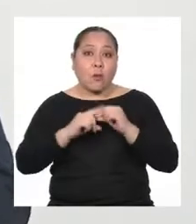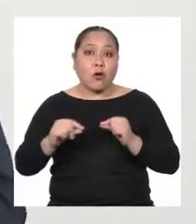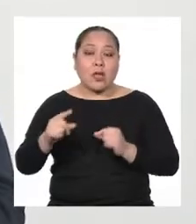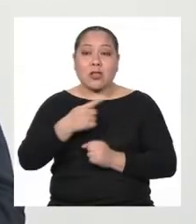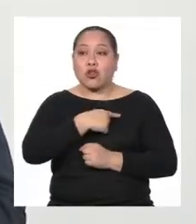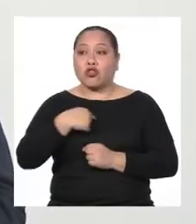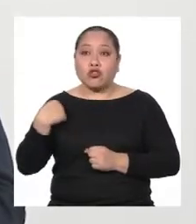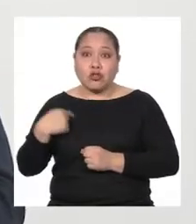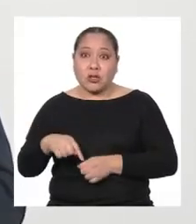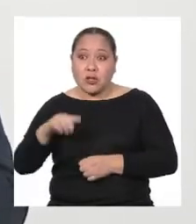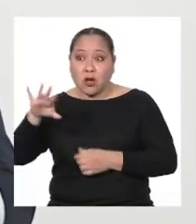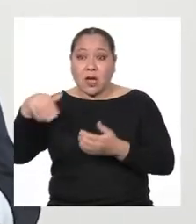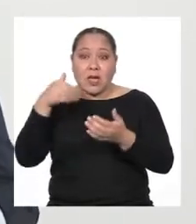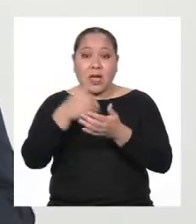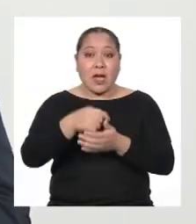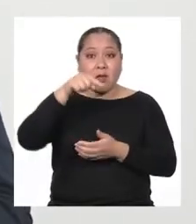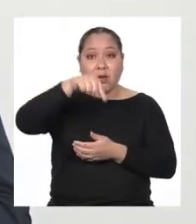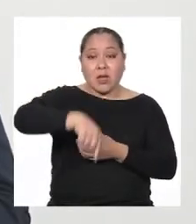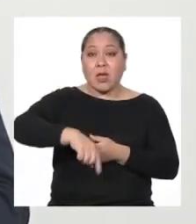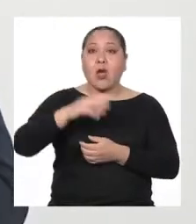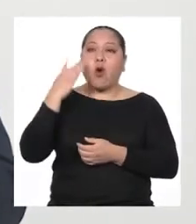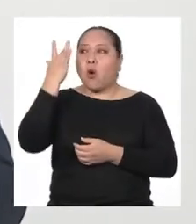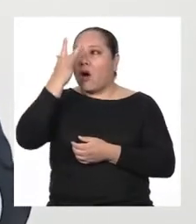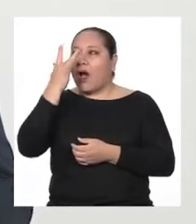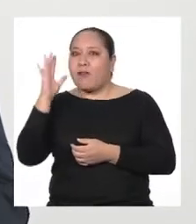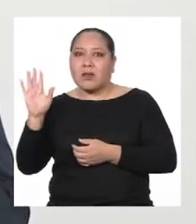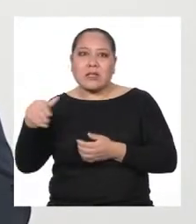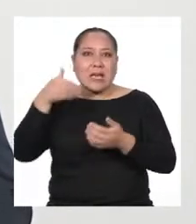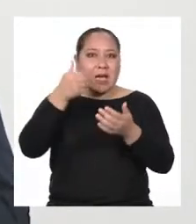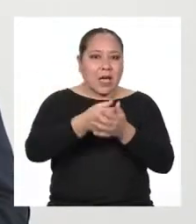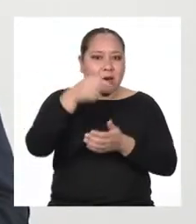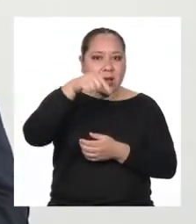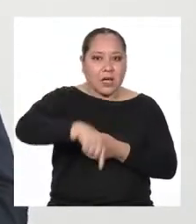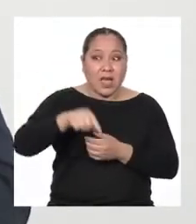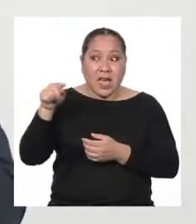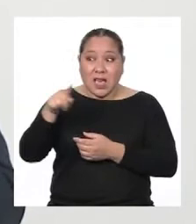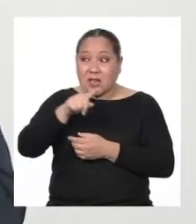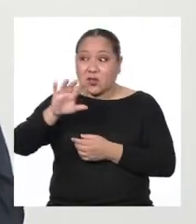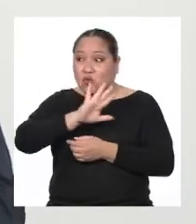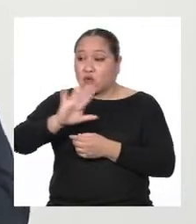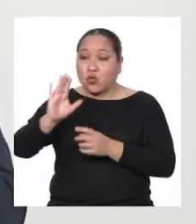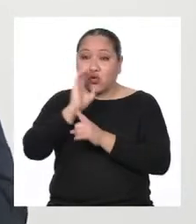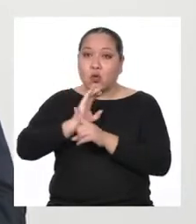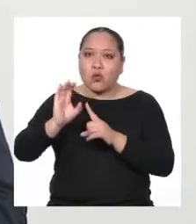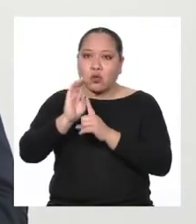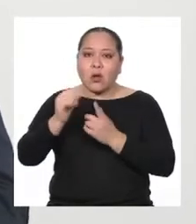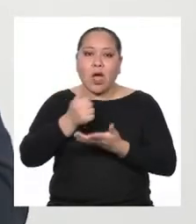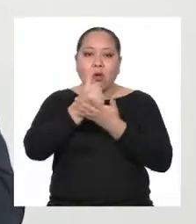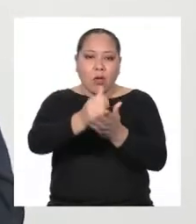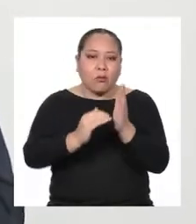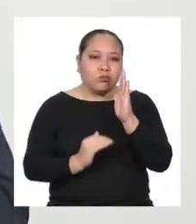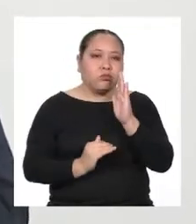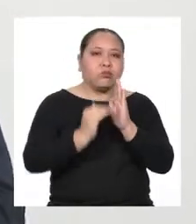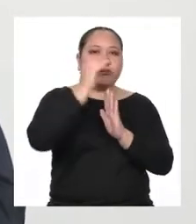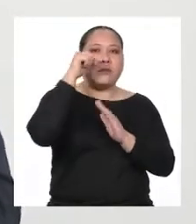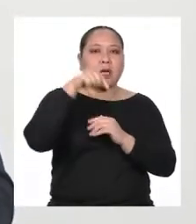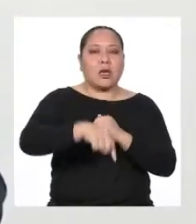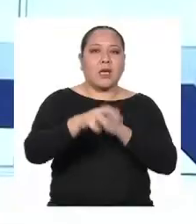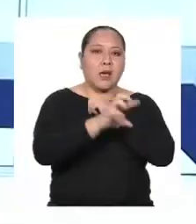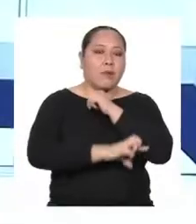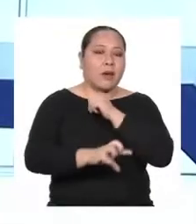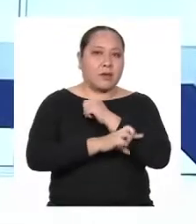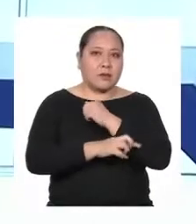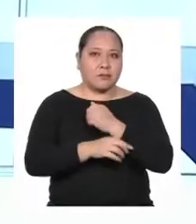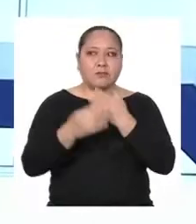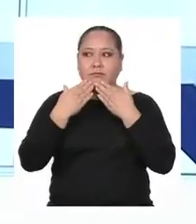y la africana Todas esas culturas enriquecieron este país Y hoy somos lo que somos gracias a ellas